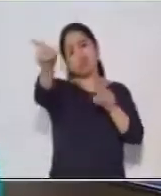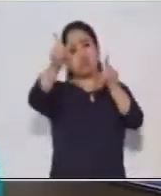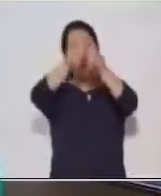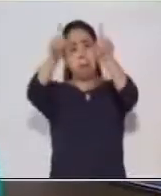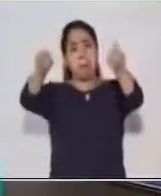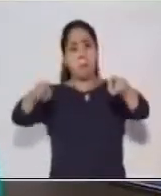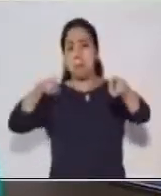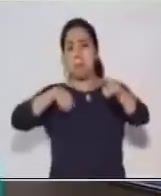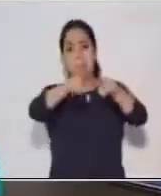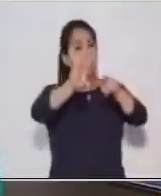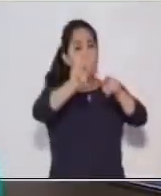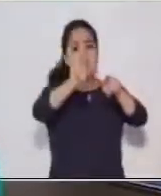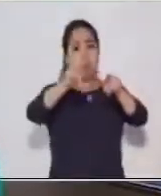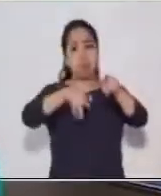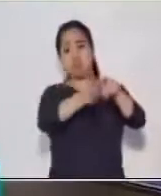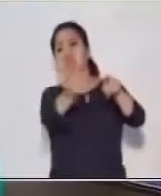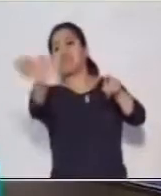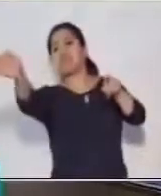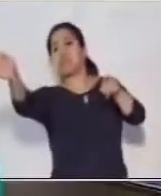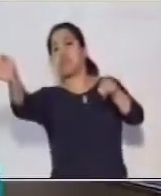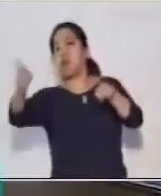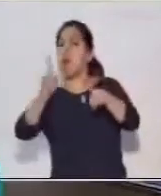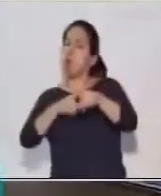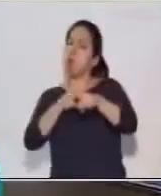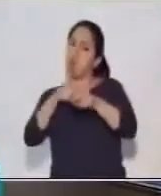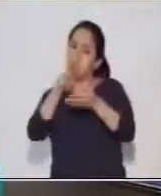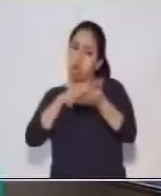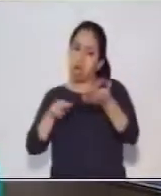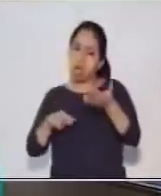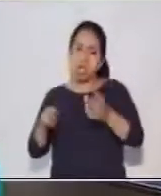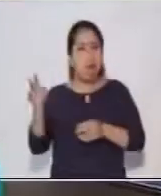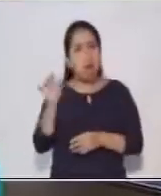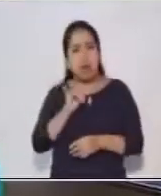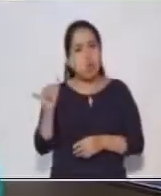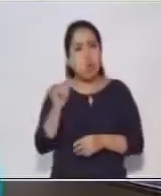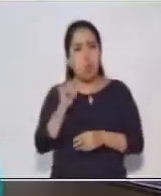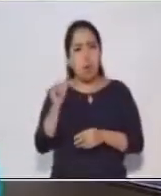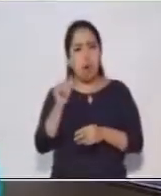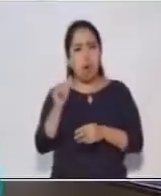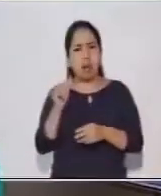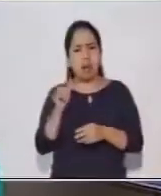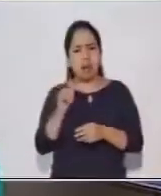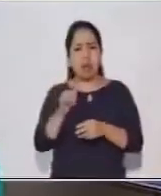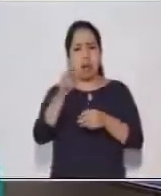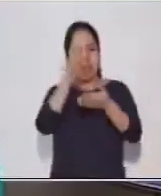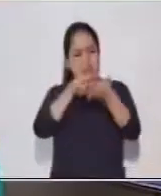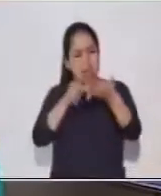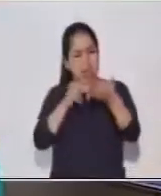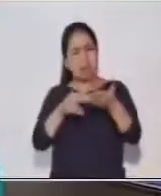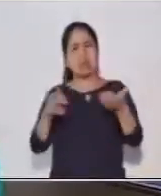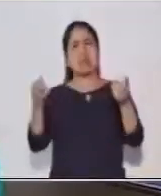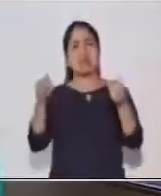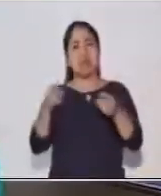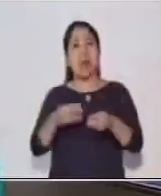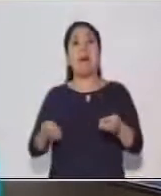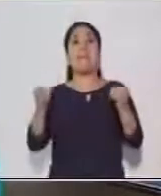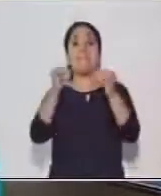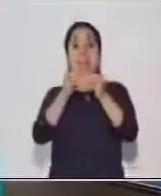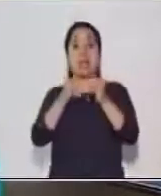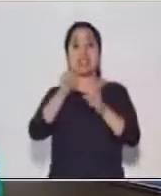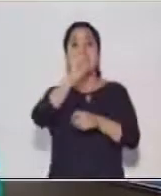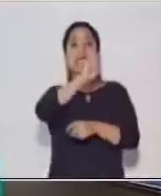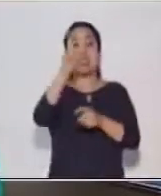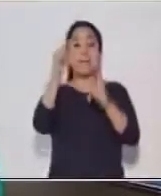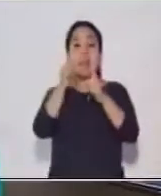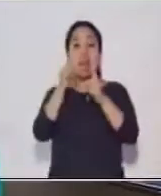de leer, le sucedía algo similar. En su casa leía más de cien palabras por minuto.